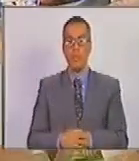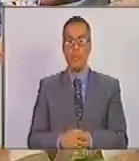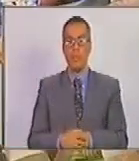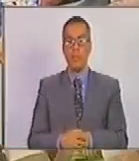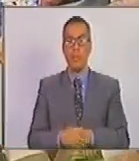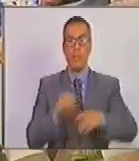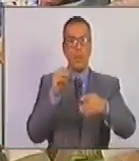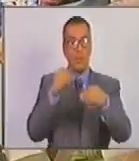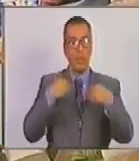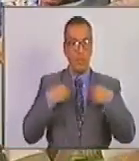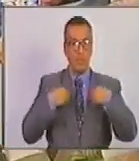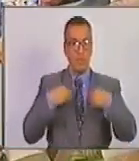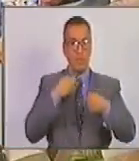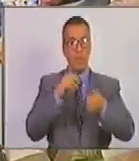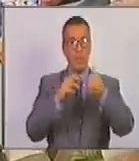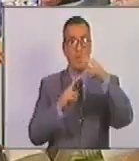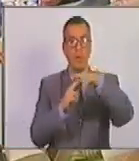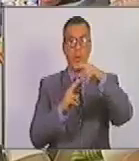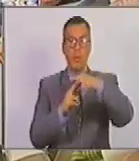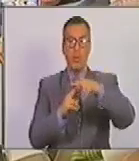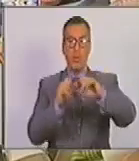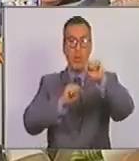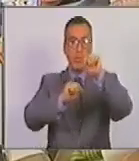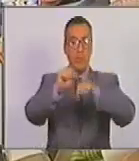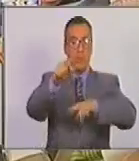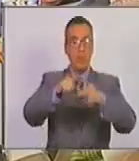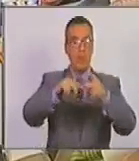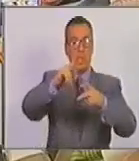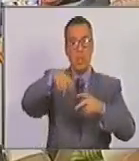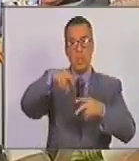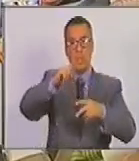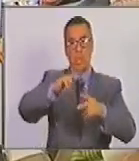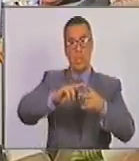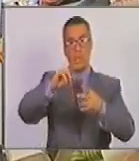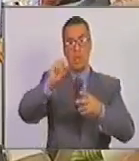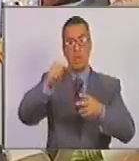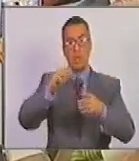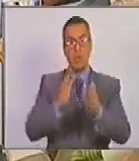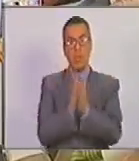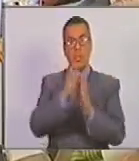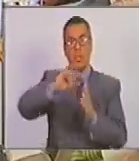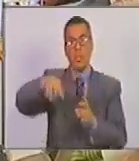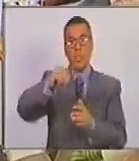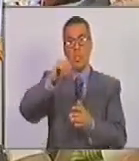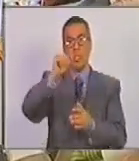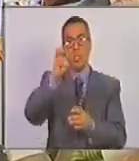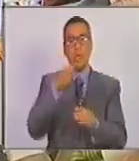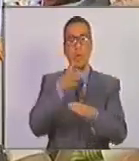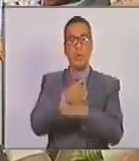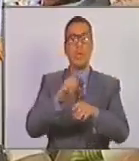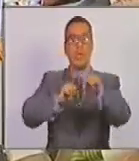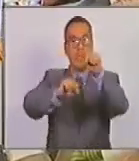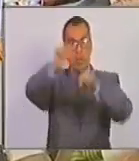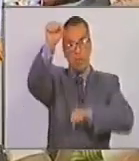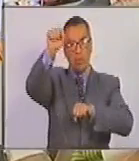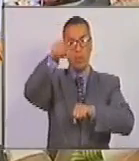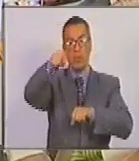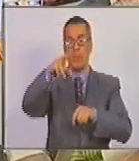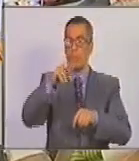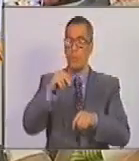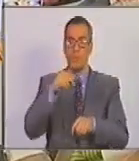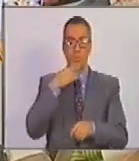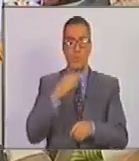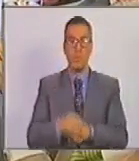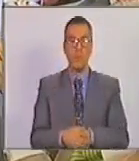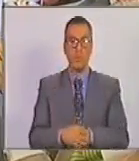O los que vivimos en el Táchira, en Abejales, en Codoncito, en Pregonero, en La Grista, en San José de Bolívar, para ir a San Cristóbal, no es justo.